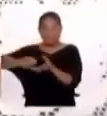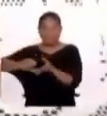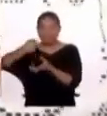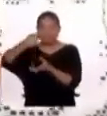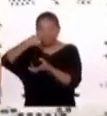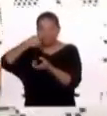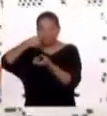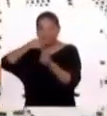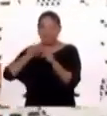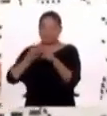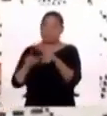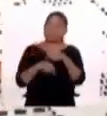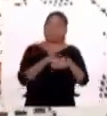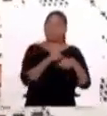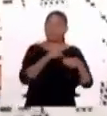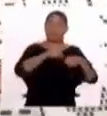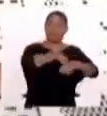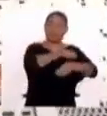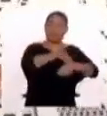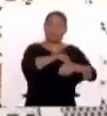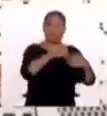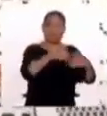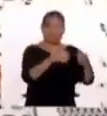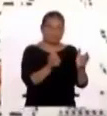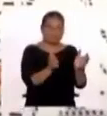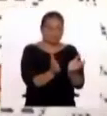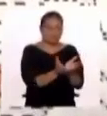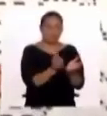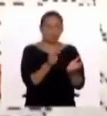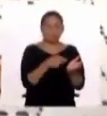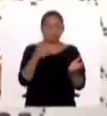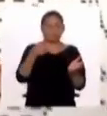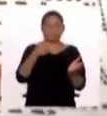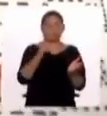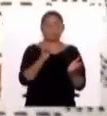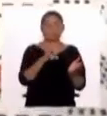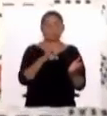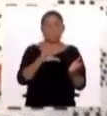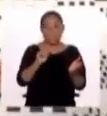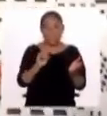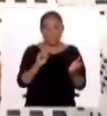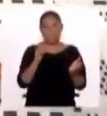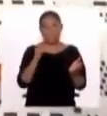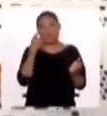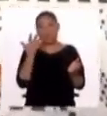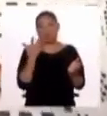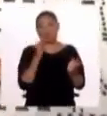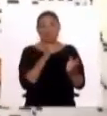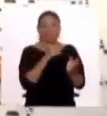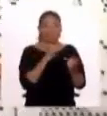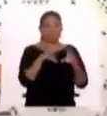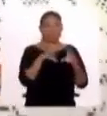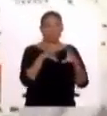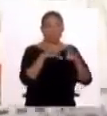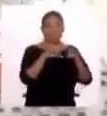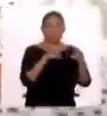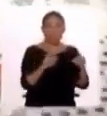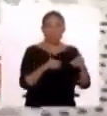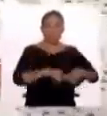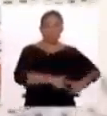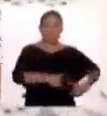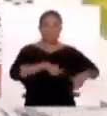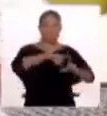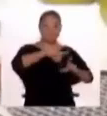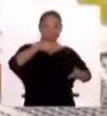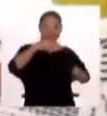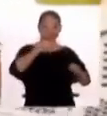alimentos ricos en hierro hemínico. ¿Qué quiere decir eso? Que es hierro de origen animal, como por ejemplo el bofe, como el hígado, como la